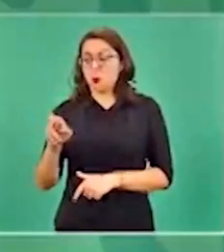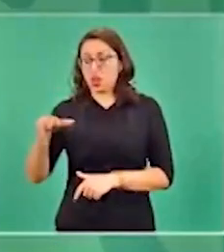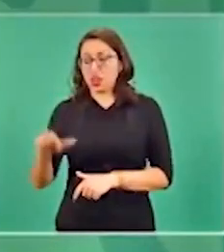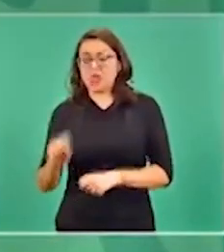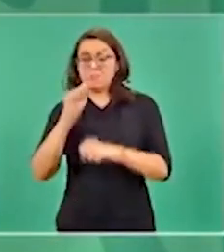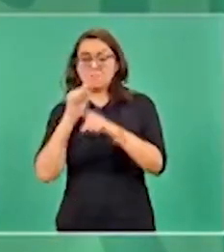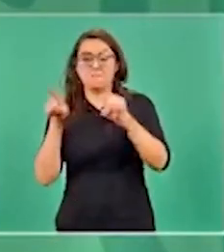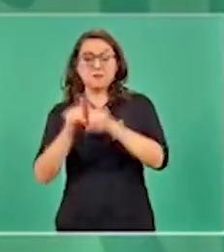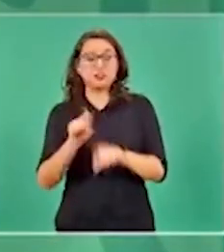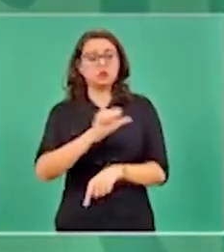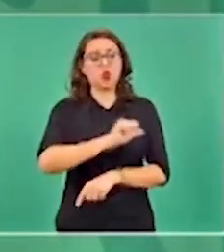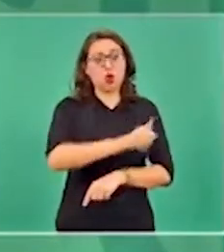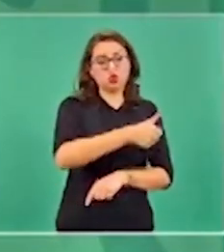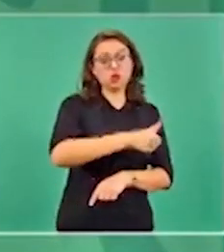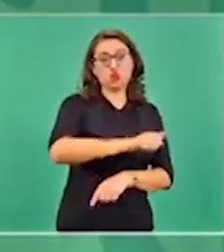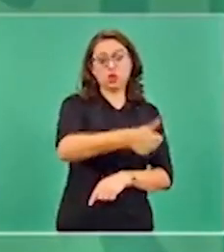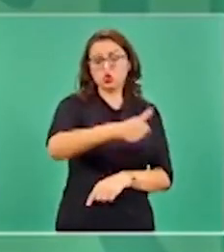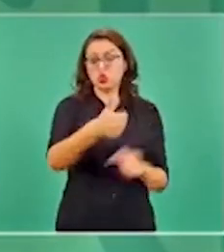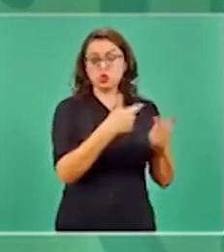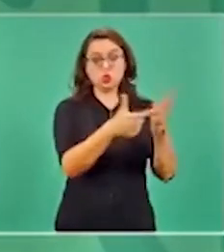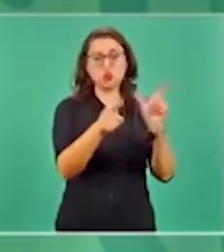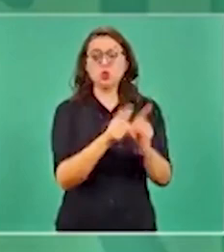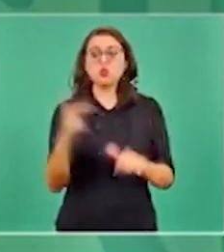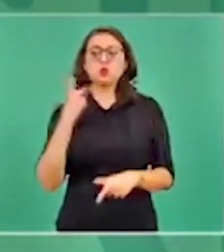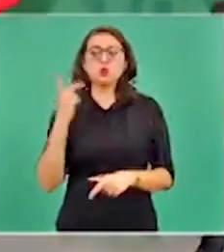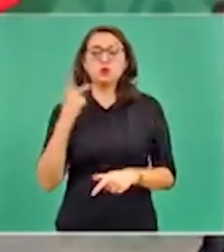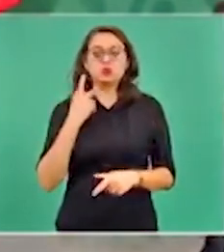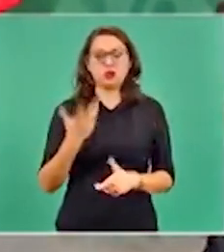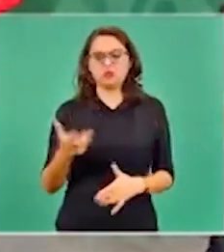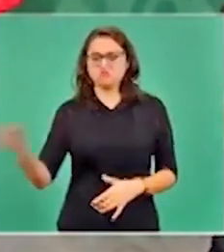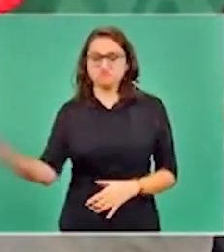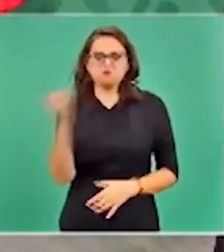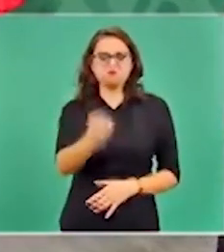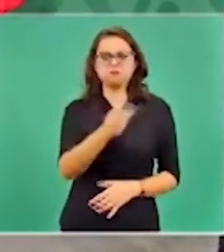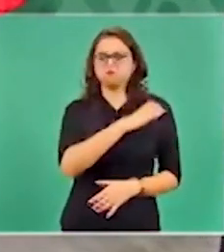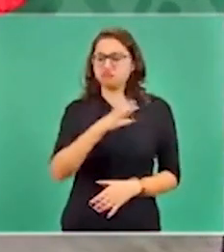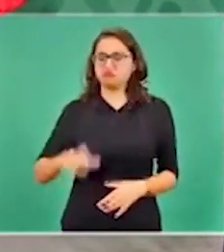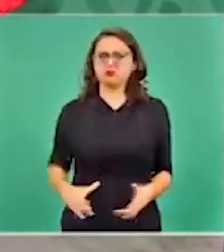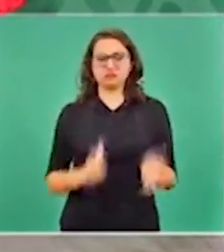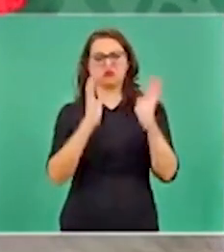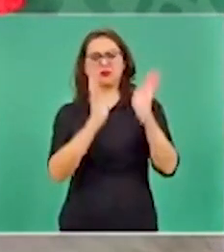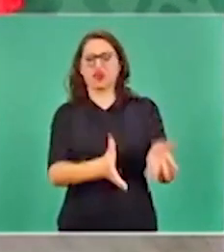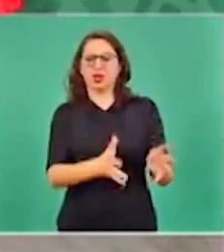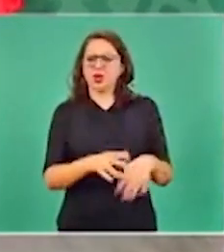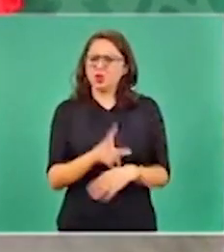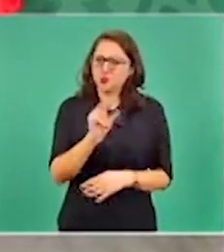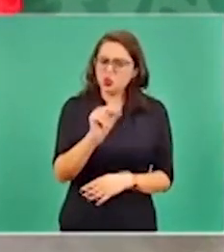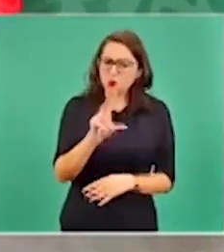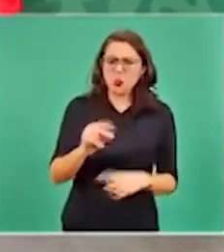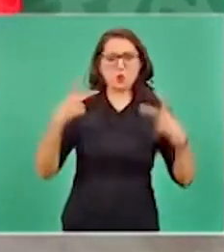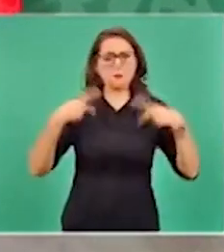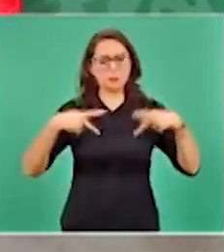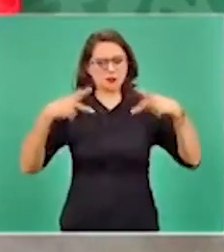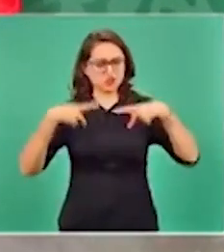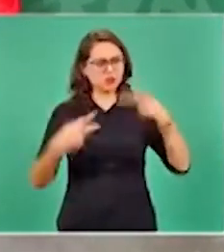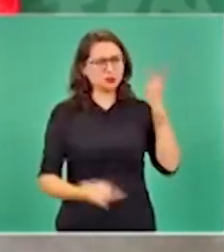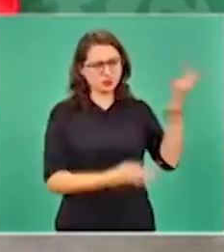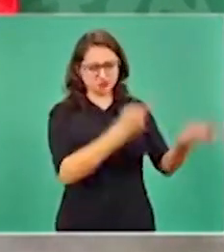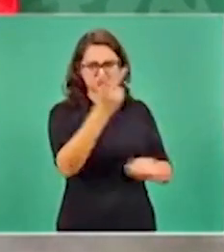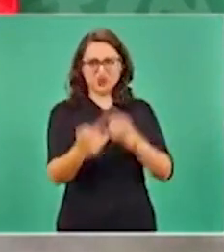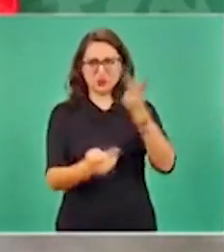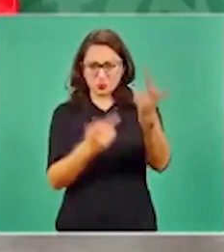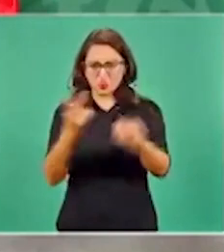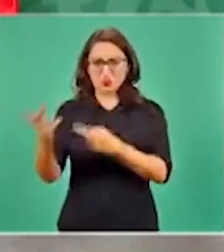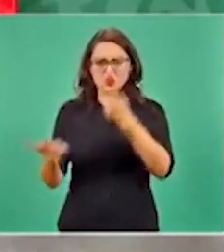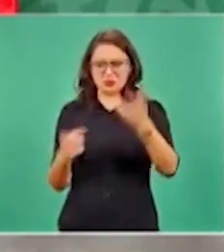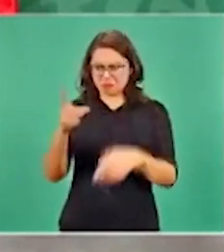que no haya imposición. Para eso están las encuestas y que le den la oportunidad al pueblo.